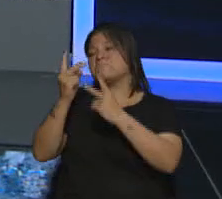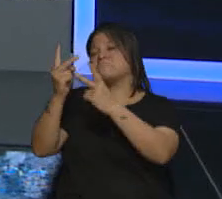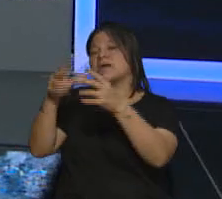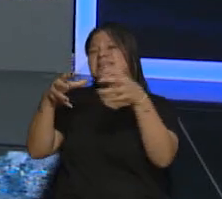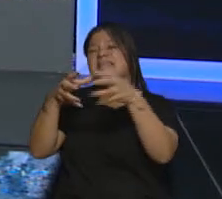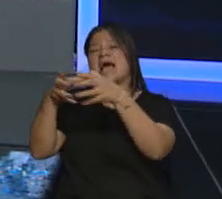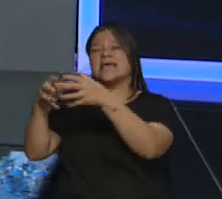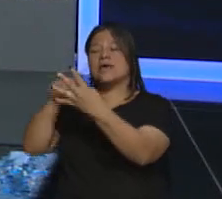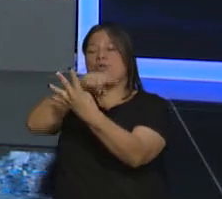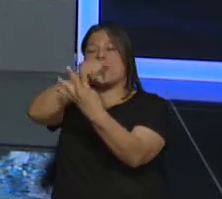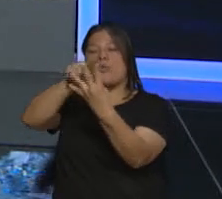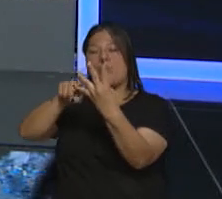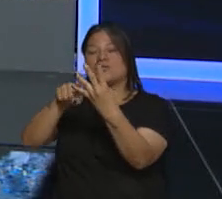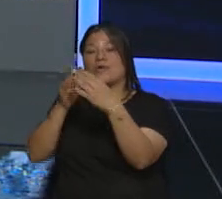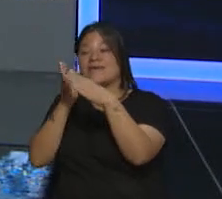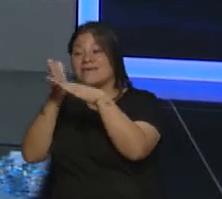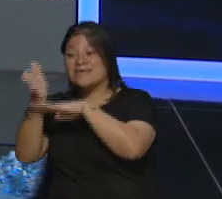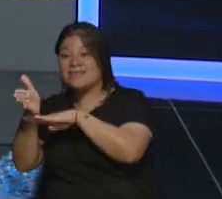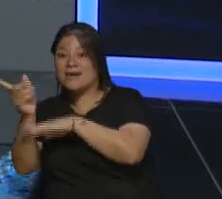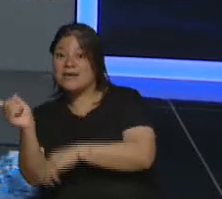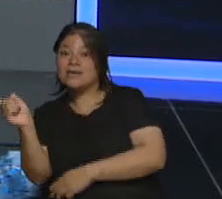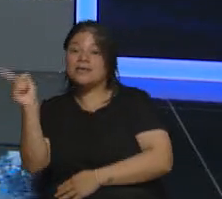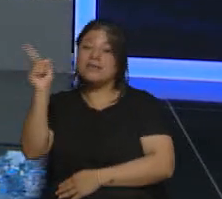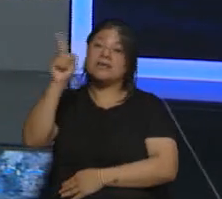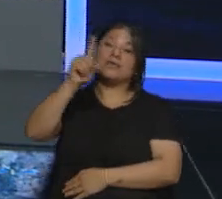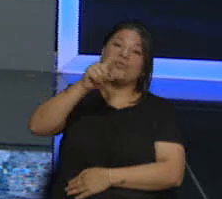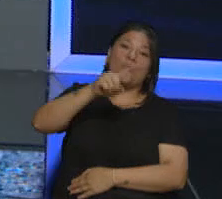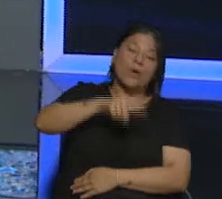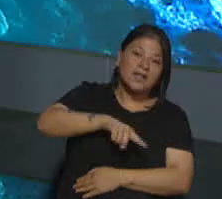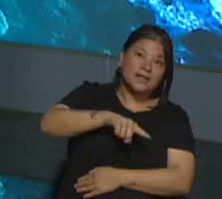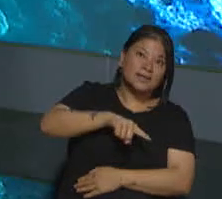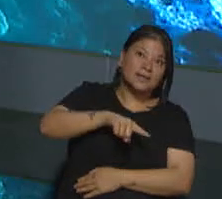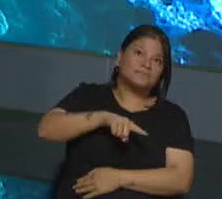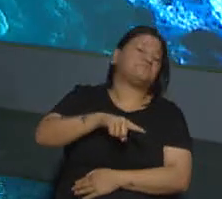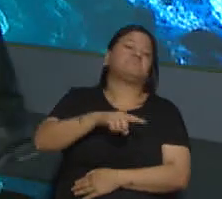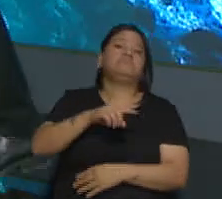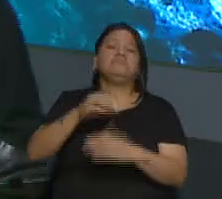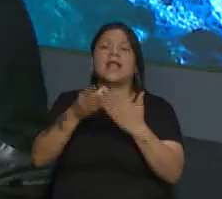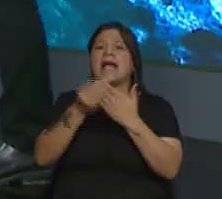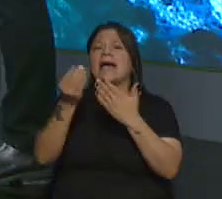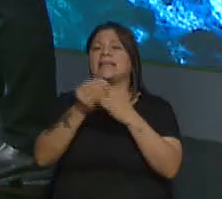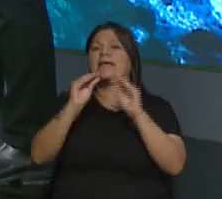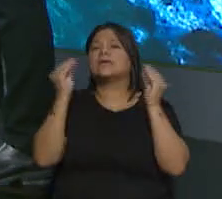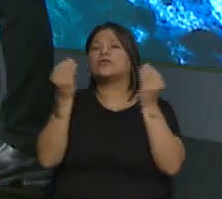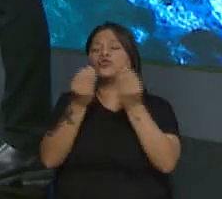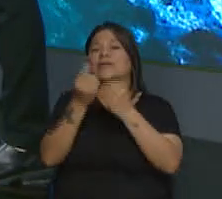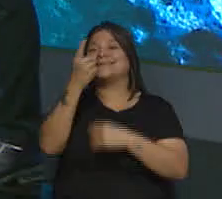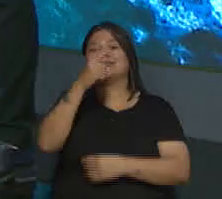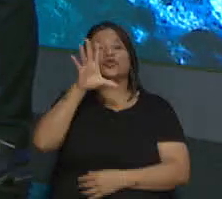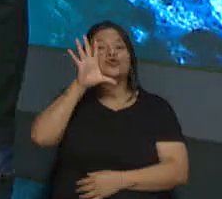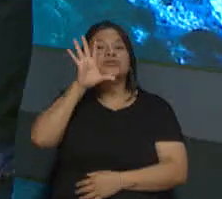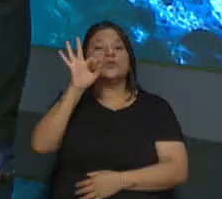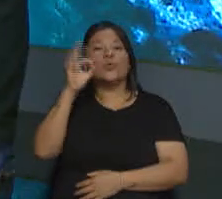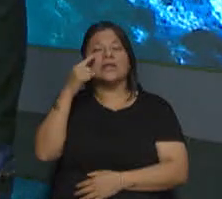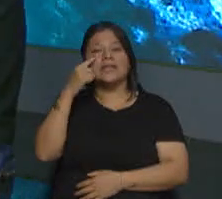tanques. Ida y vuelta y le agregamos para el recorrido, en la zona que elijas, 150 mil pesos. A ver,